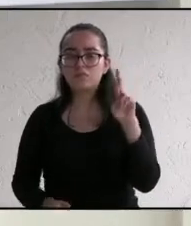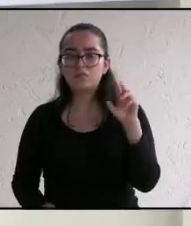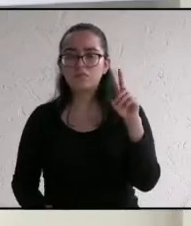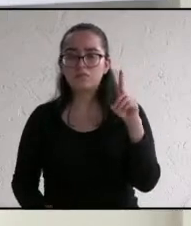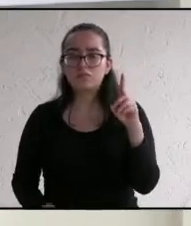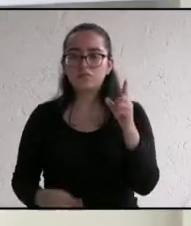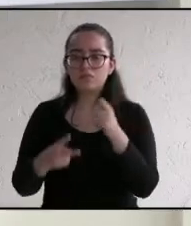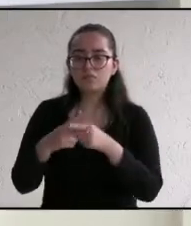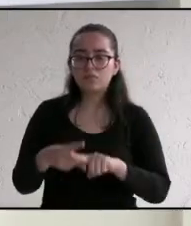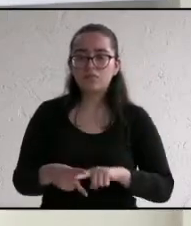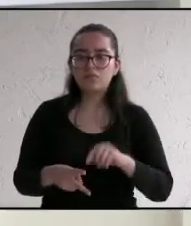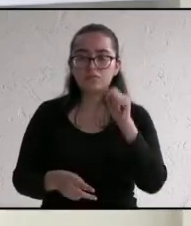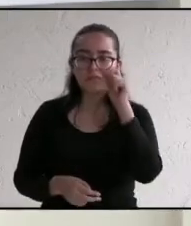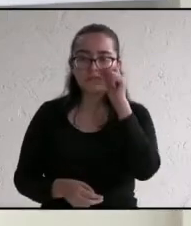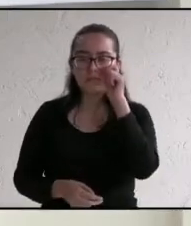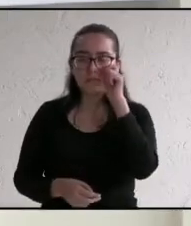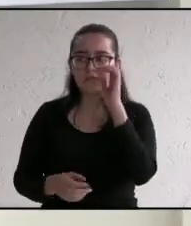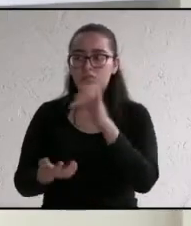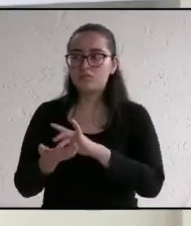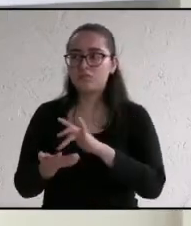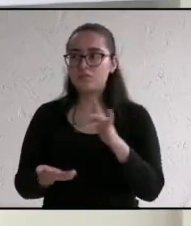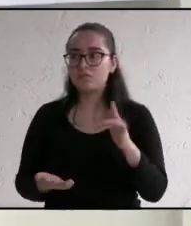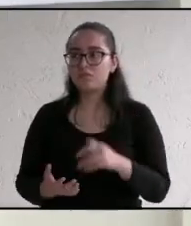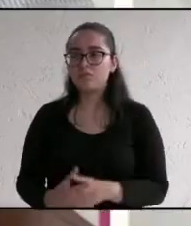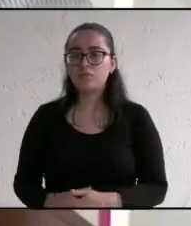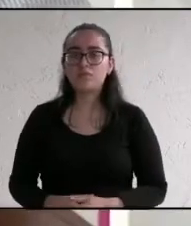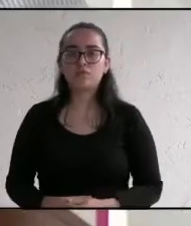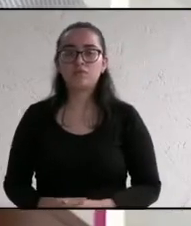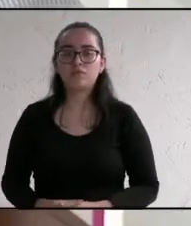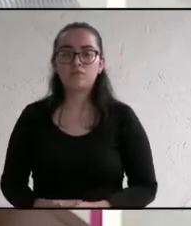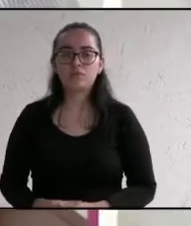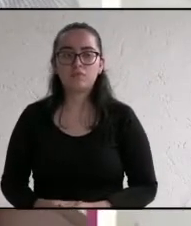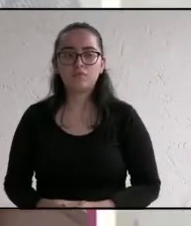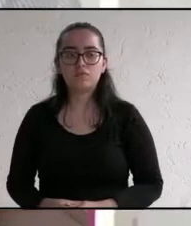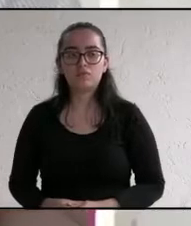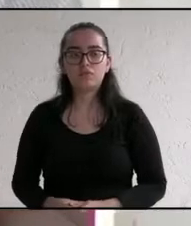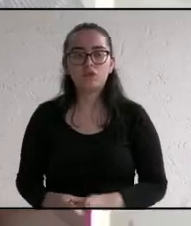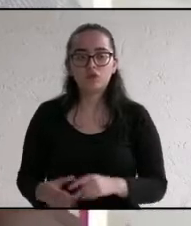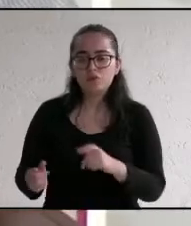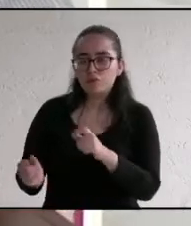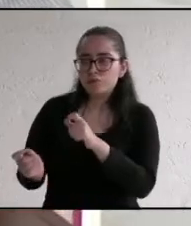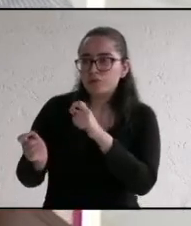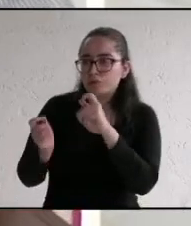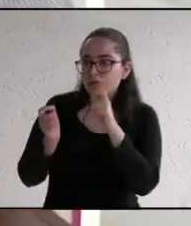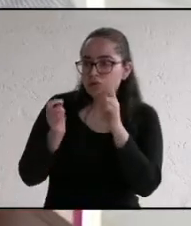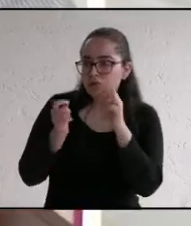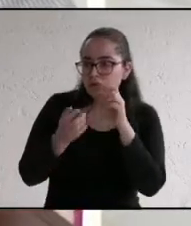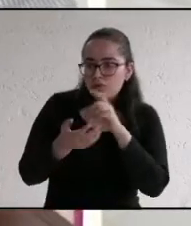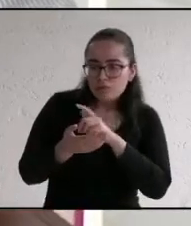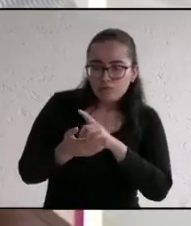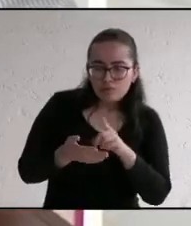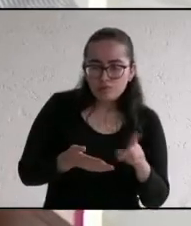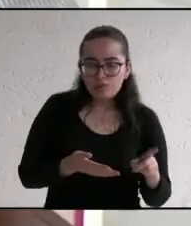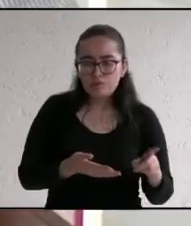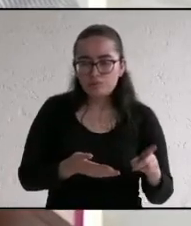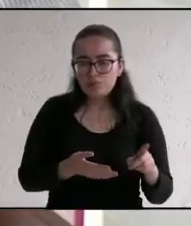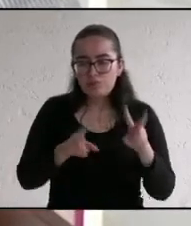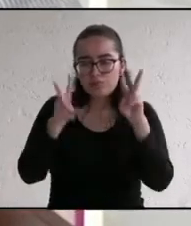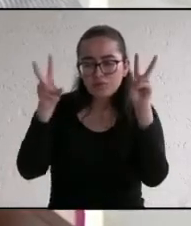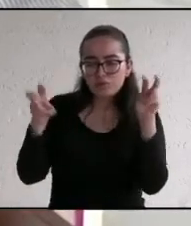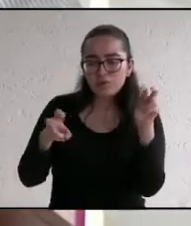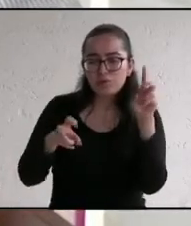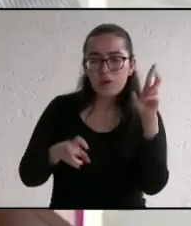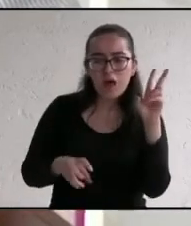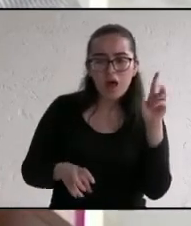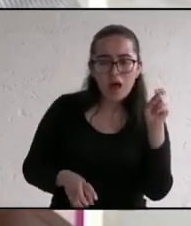candidato. Gracias. Mientras no se le dé una dirección al tema de aguas residuales, siempre